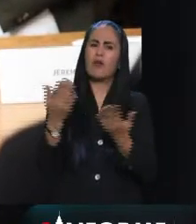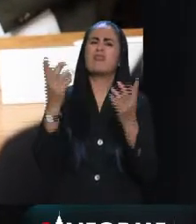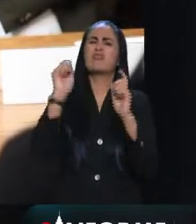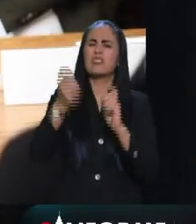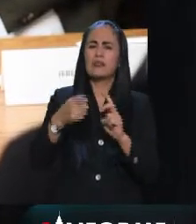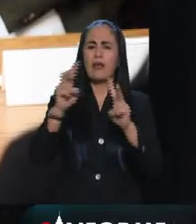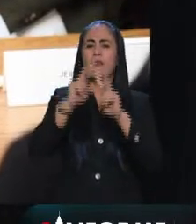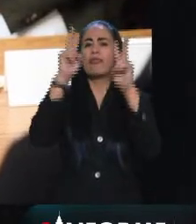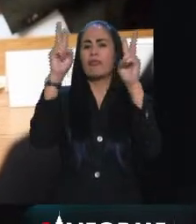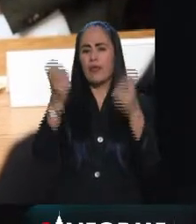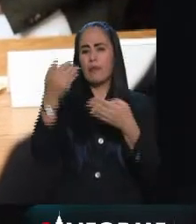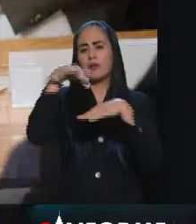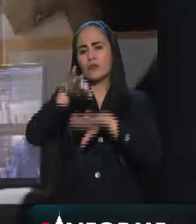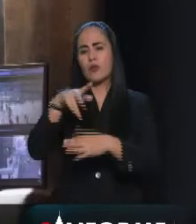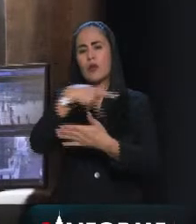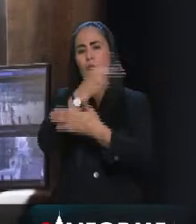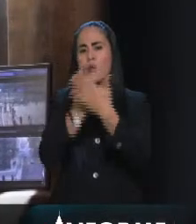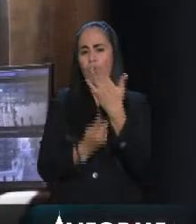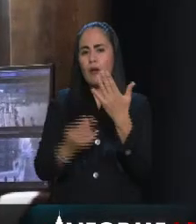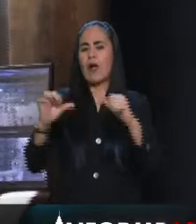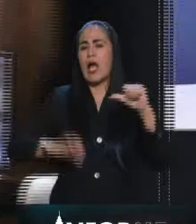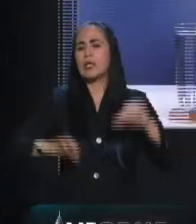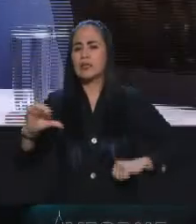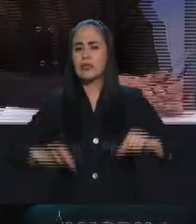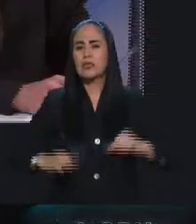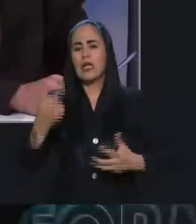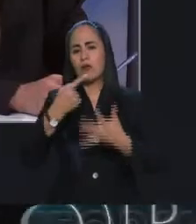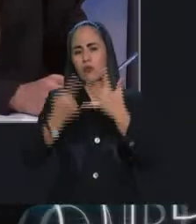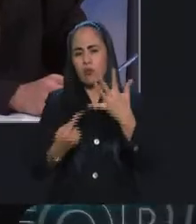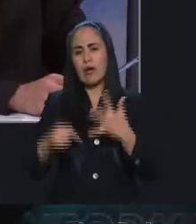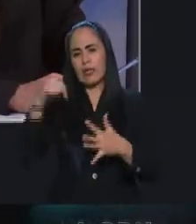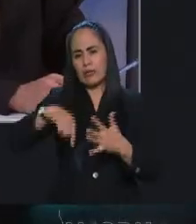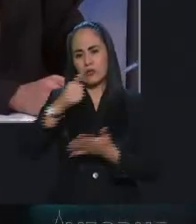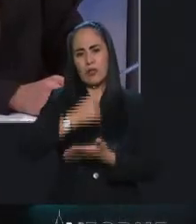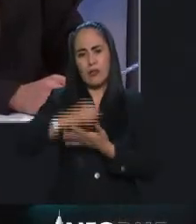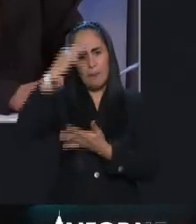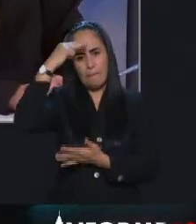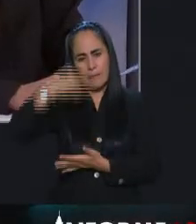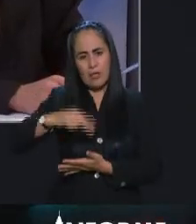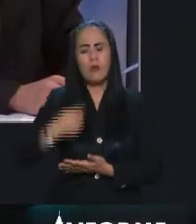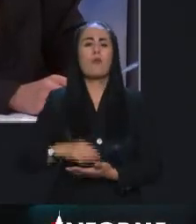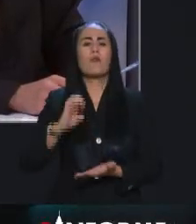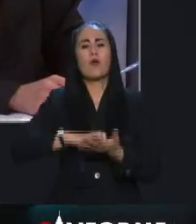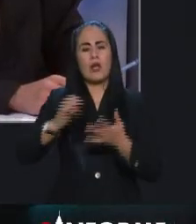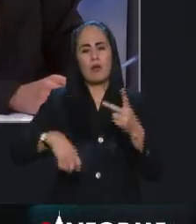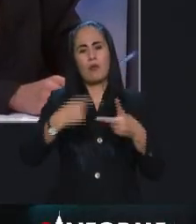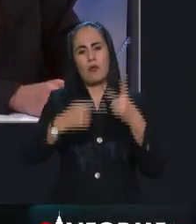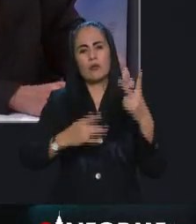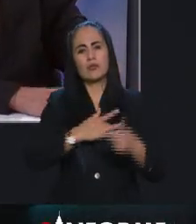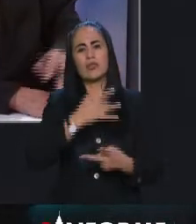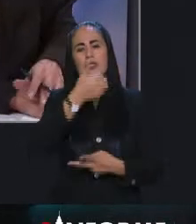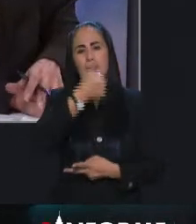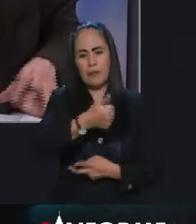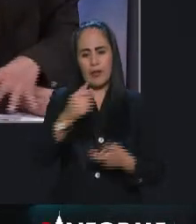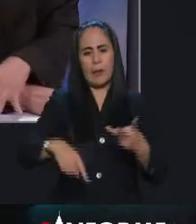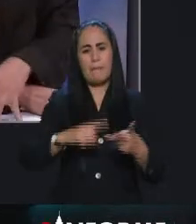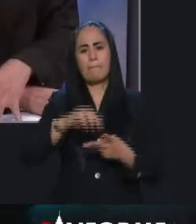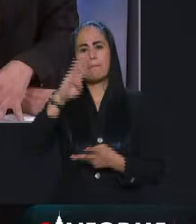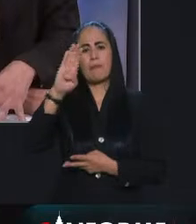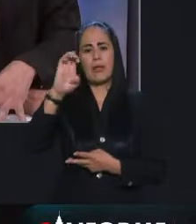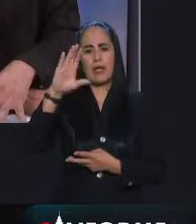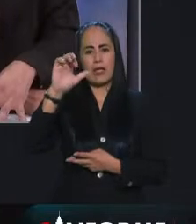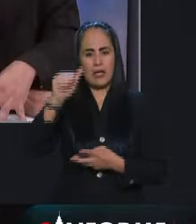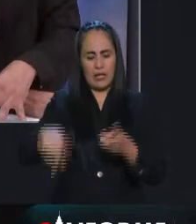los programas y acciones que emprende la Ciudad de México como el programa Bienestar para Niñas y Niños mi beca para empezar el aumento en la